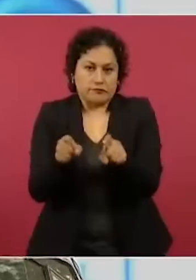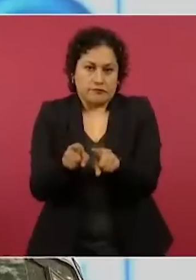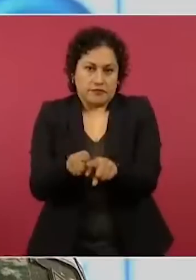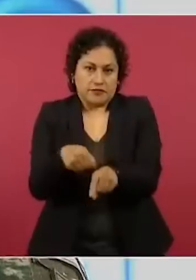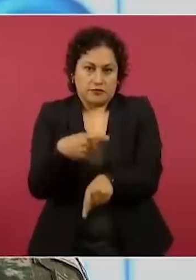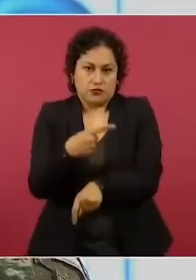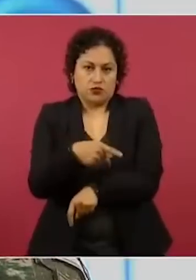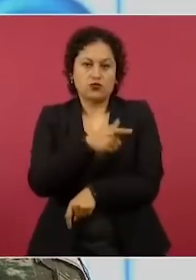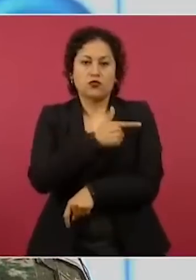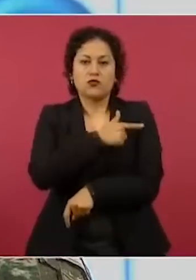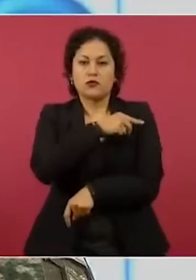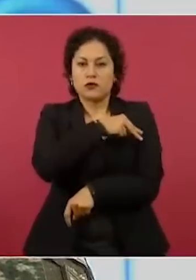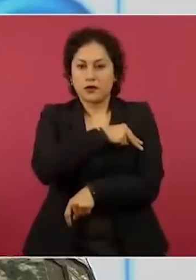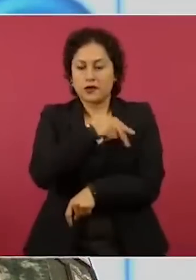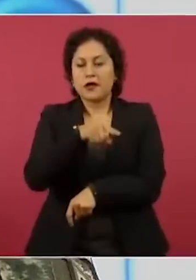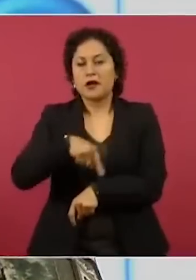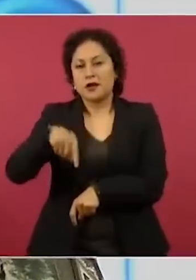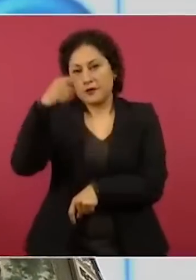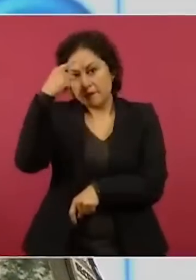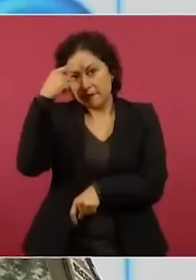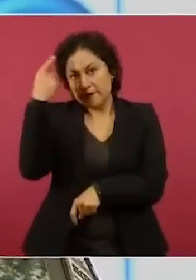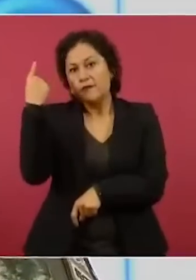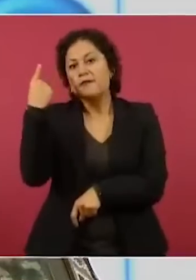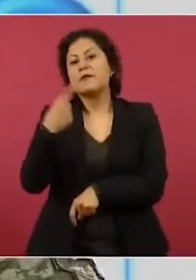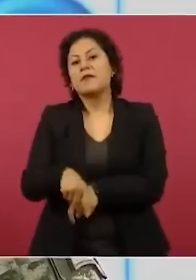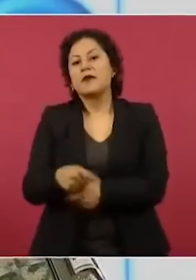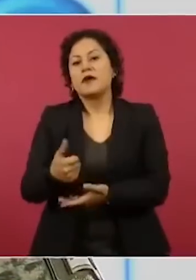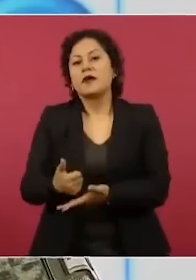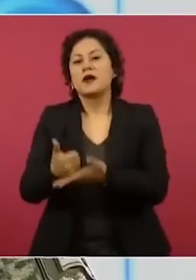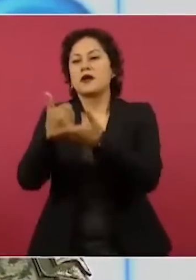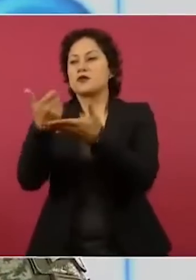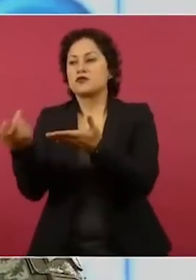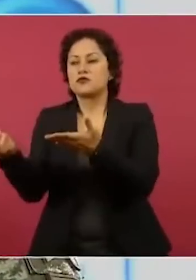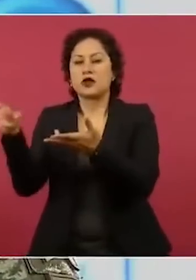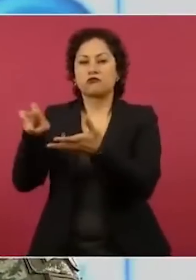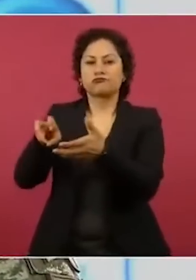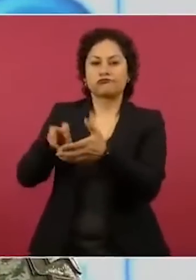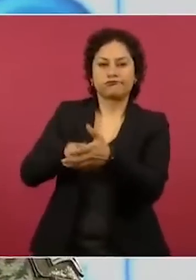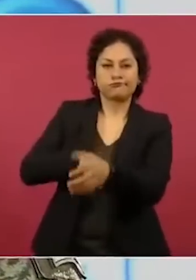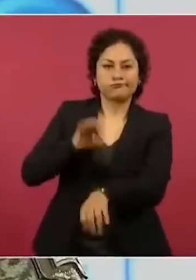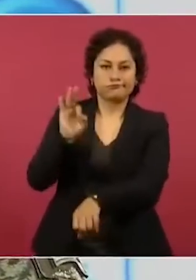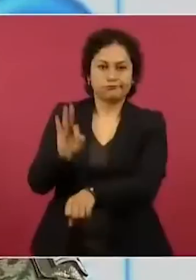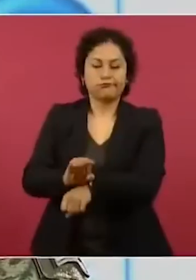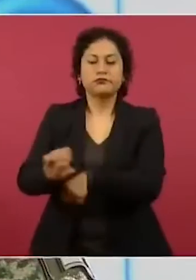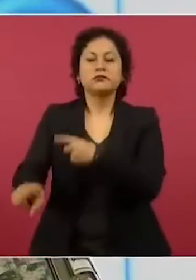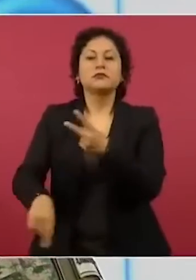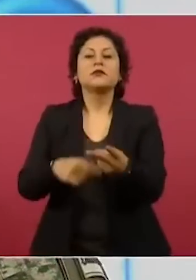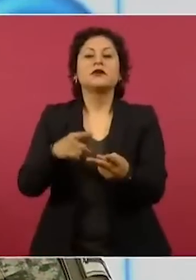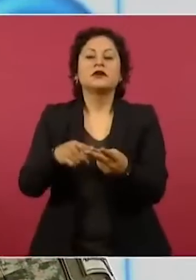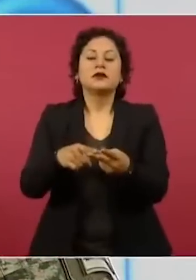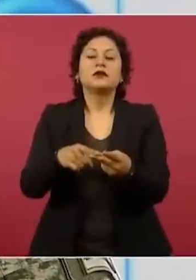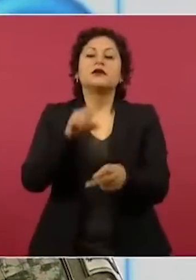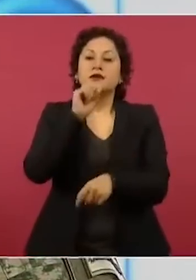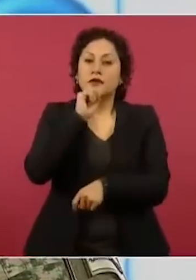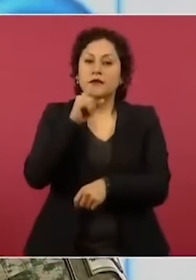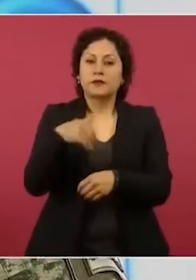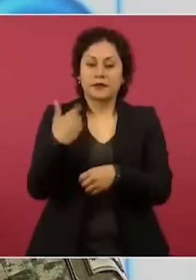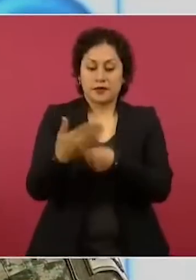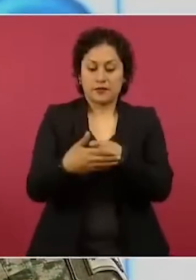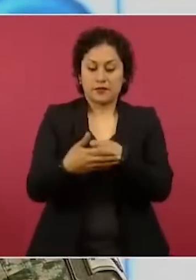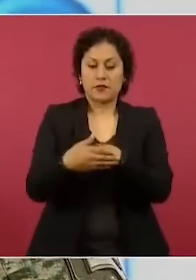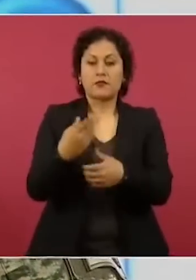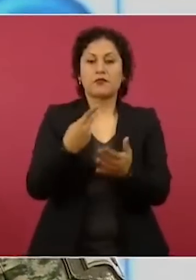provisional para alojamiento y dentro del proyecto de este año, incluir la